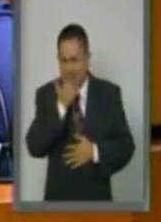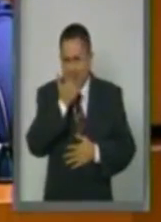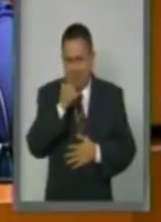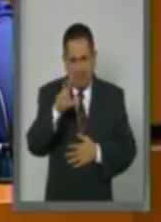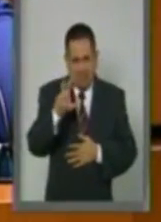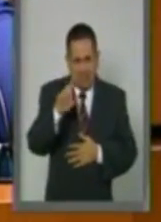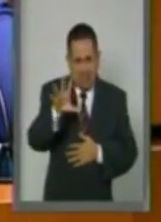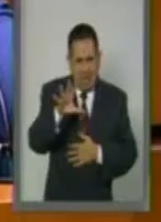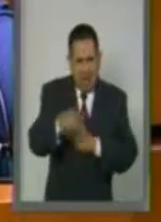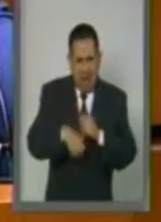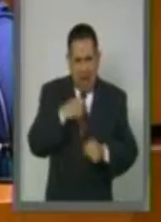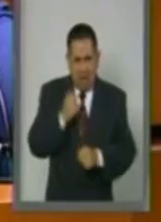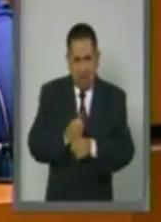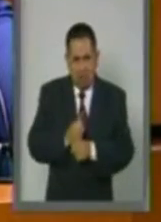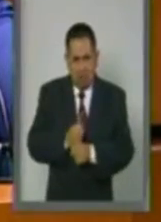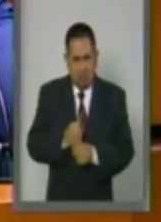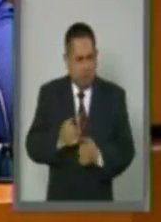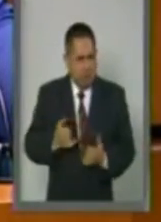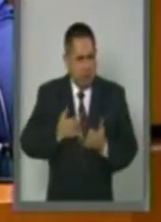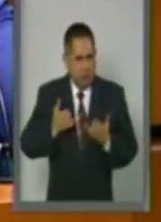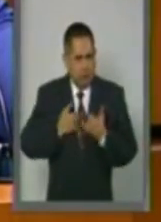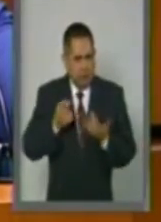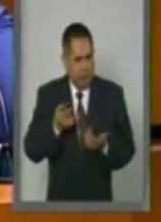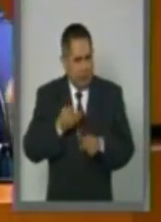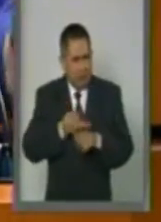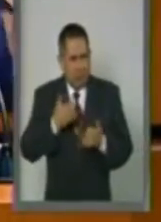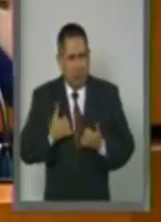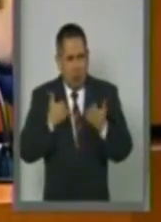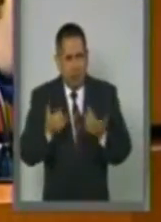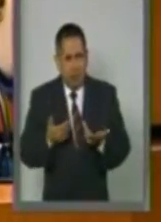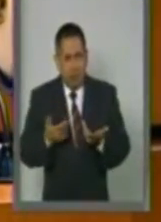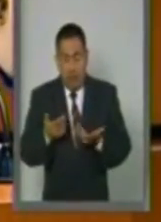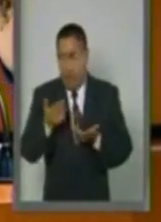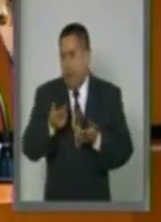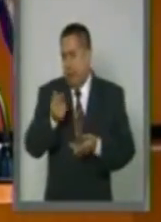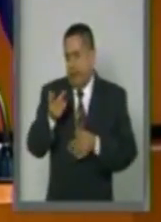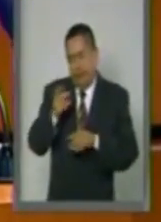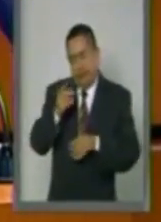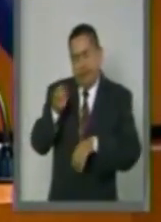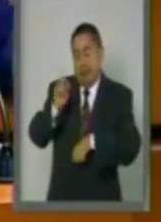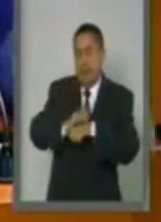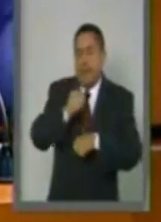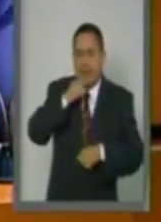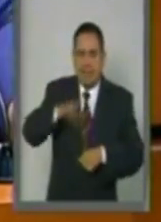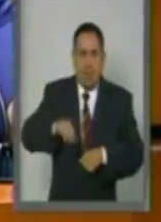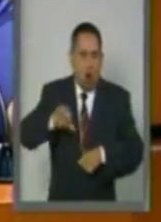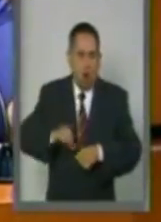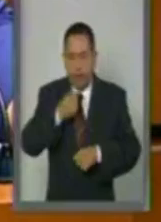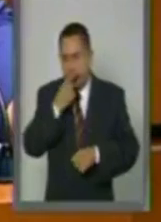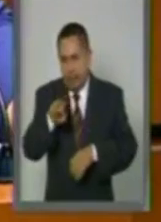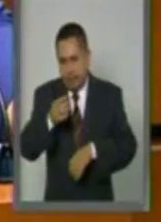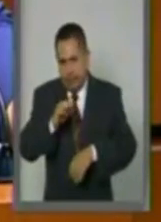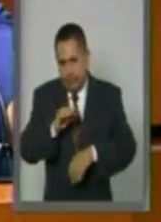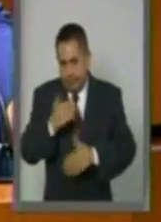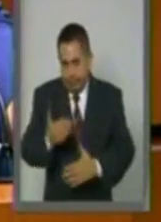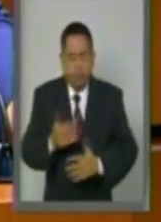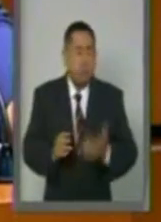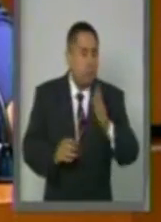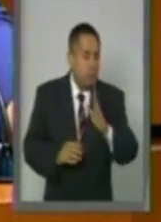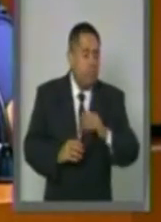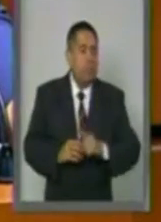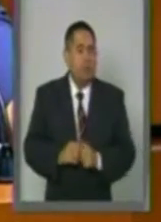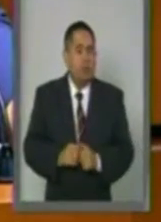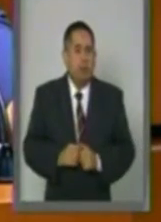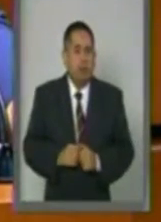es un niño o una niña, muy, muy joven. A propósito del día de la niña, por cierto, el día de hoy. Y entonces